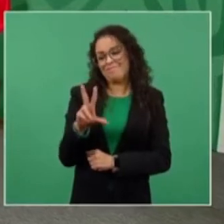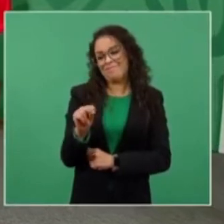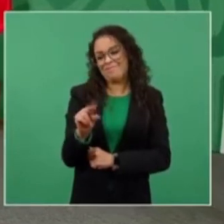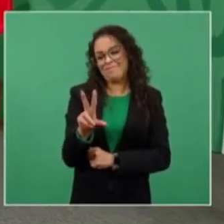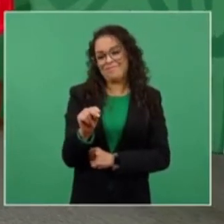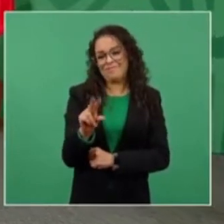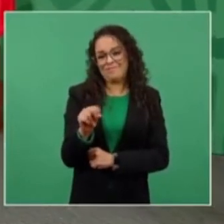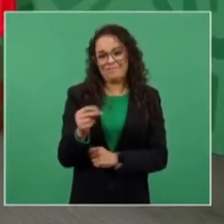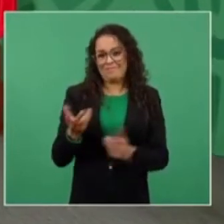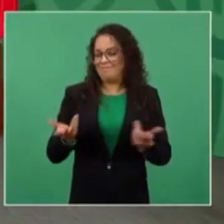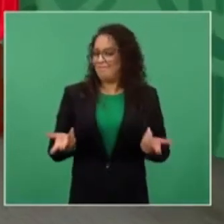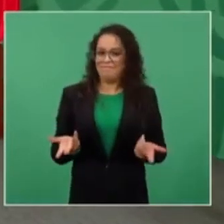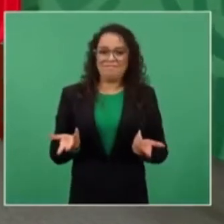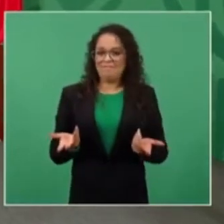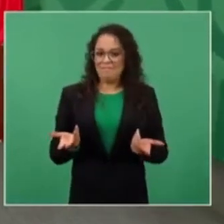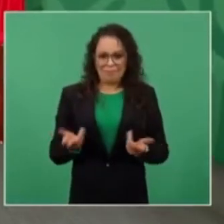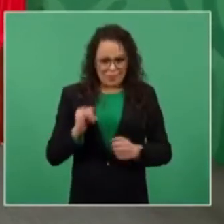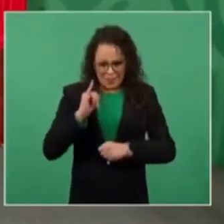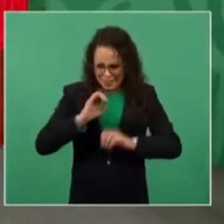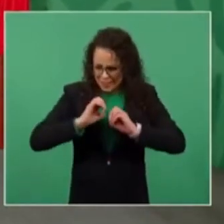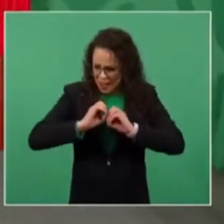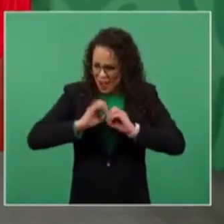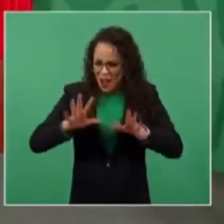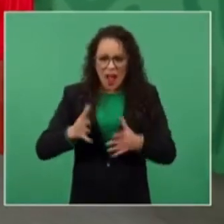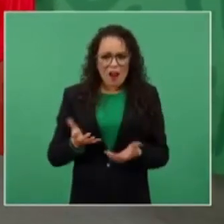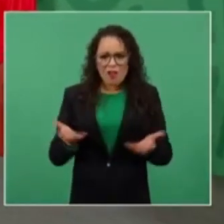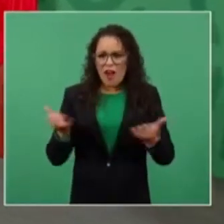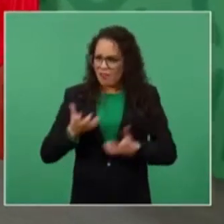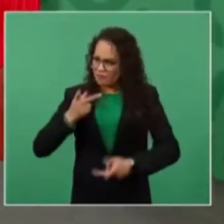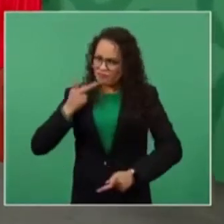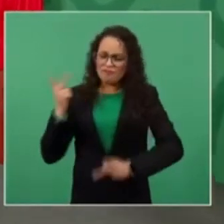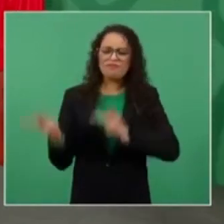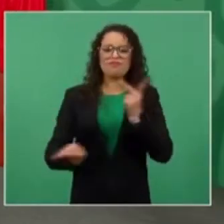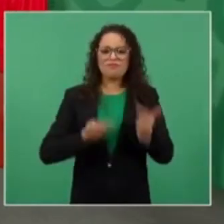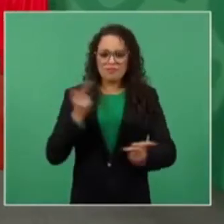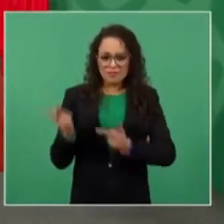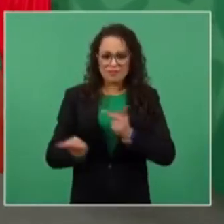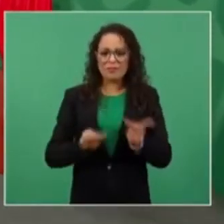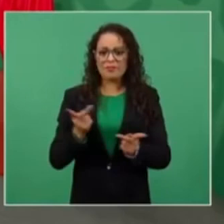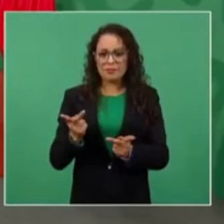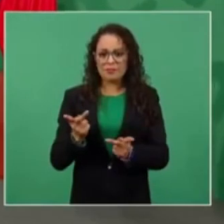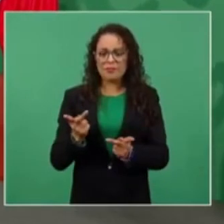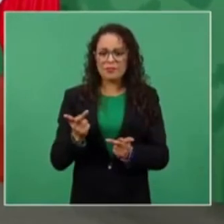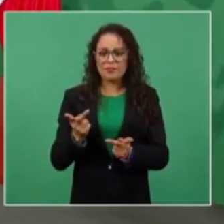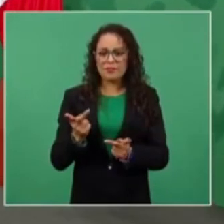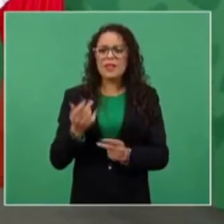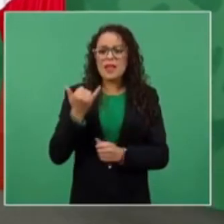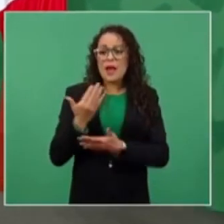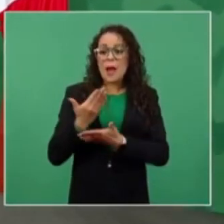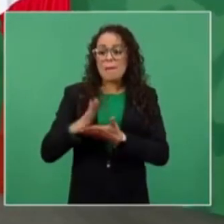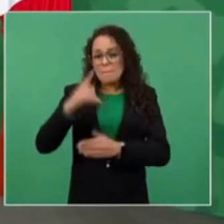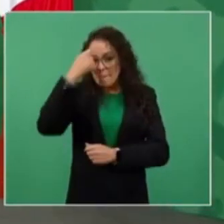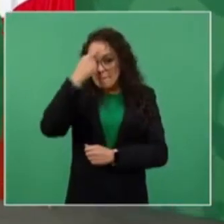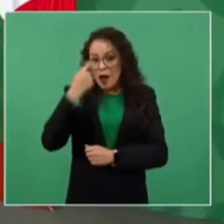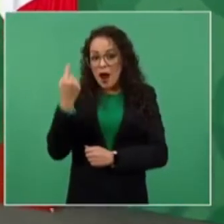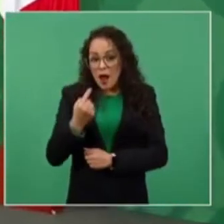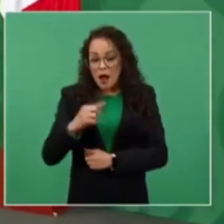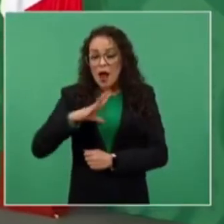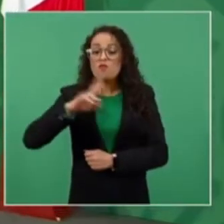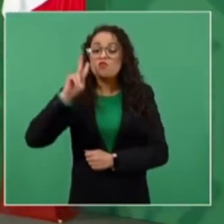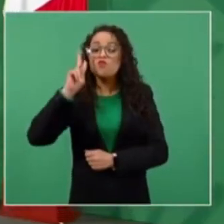cómo es eso claro que vamos a hacer y saben también por qué para dejar el precedente porque